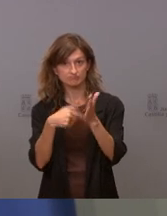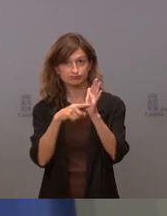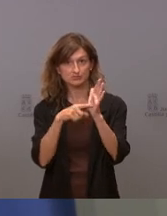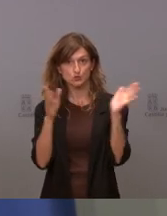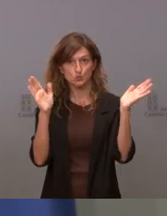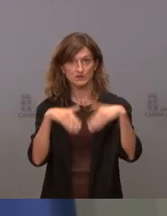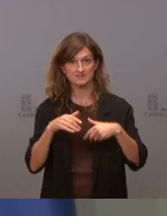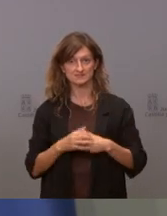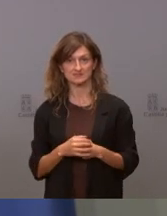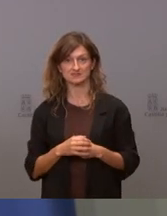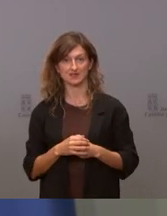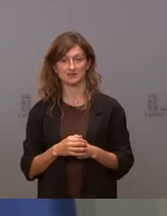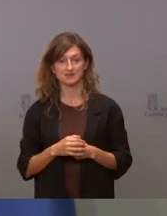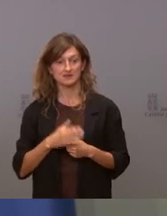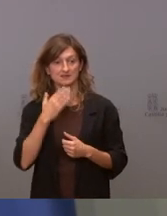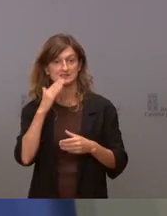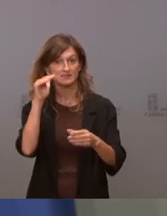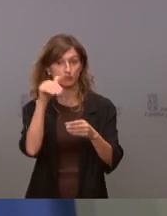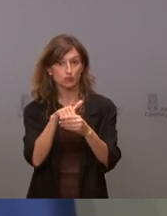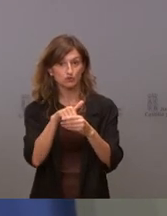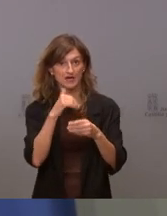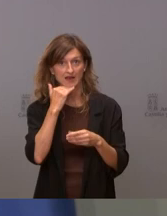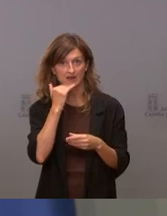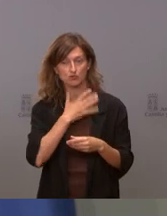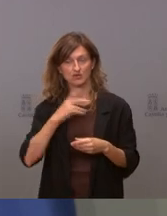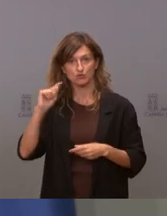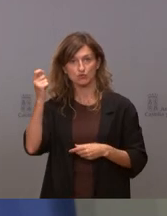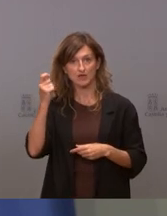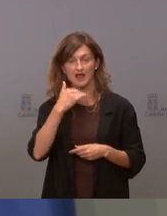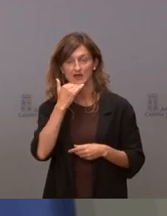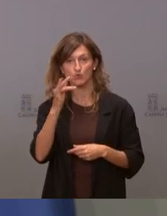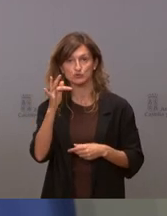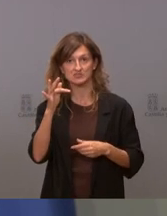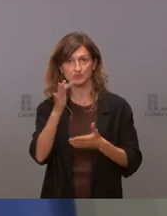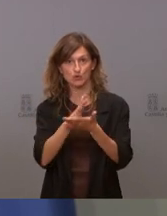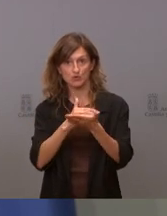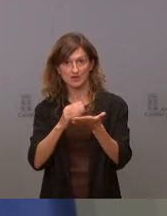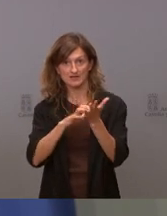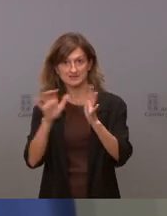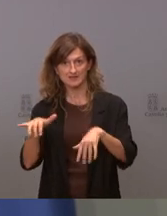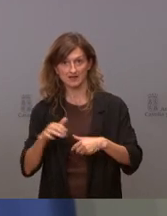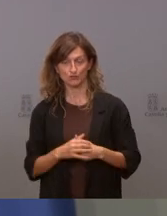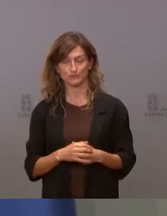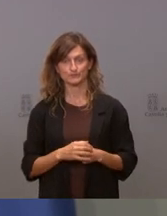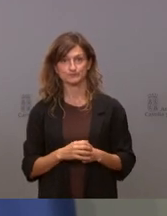ya que se va a votar algo, intentemos conseguir algo positivo para los ciudadanos de esta comunidad. Esa era nuestra intención, no otra.